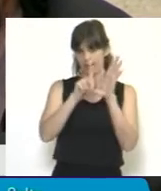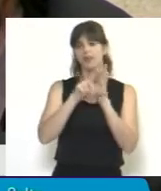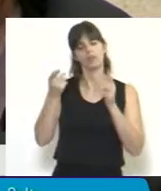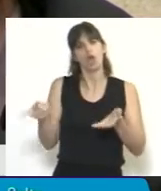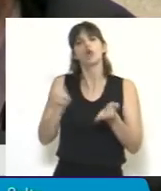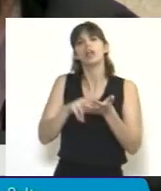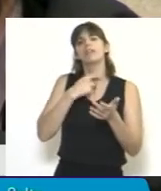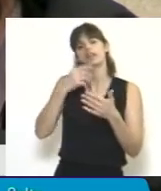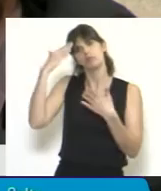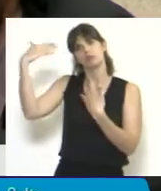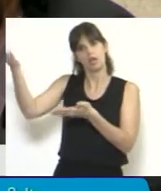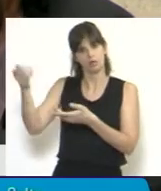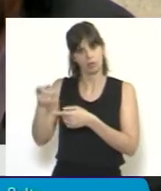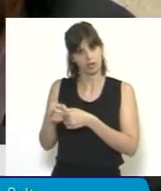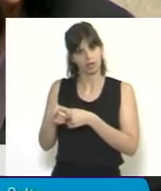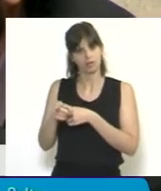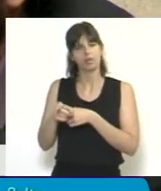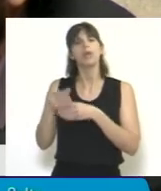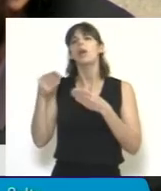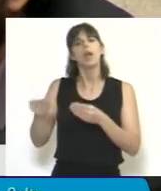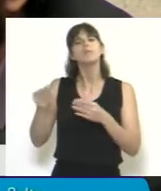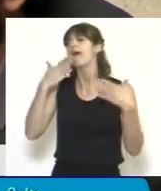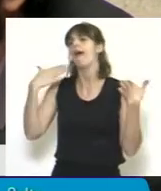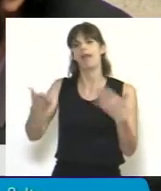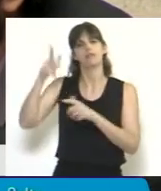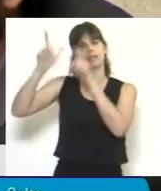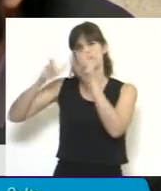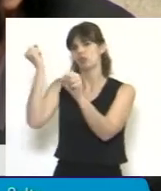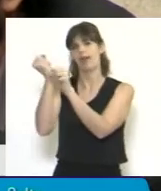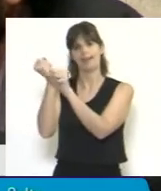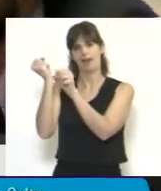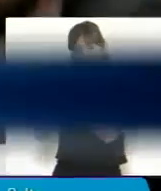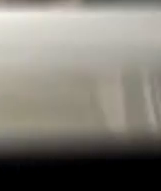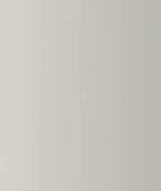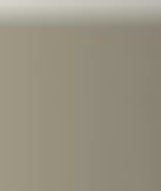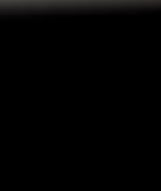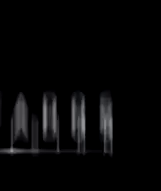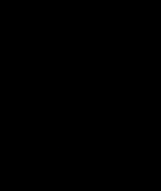esto que sin ninguna duda es una conquista de los trabajadores mineros del río Turbio.